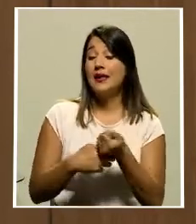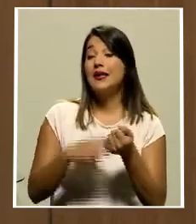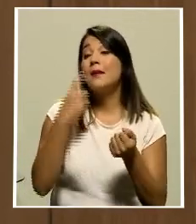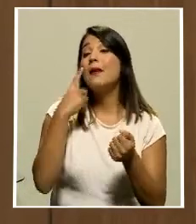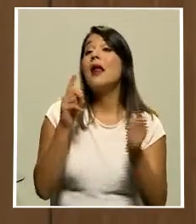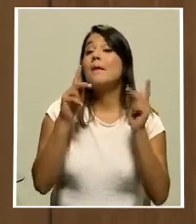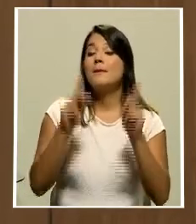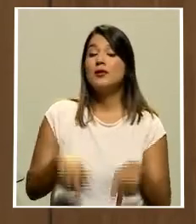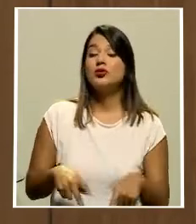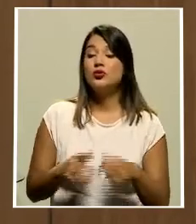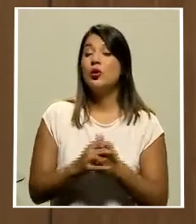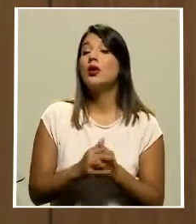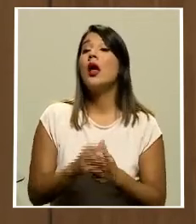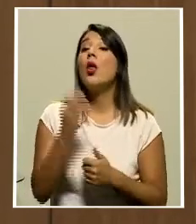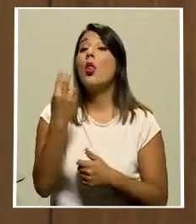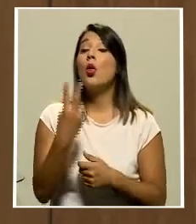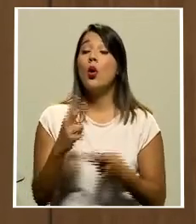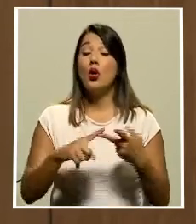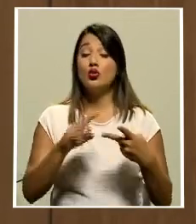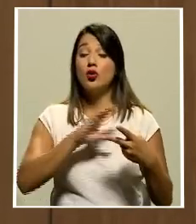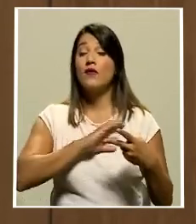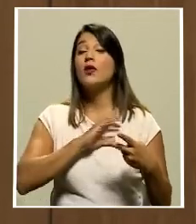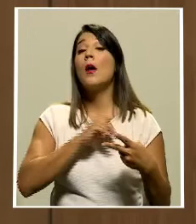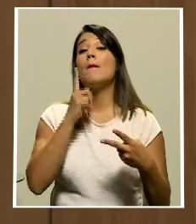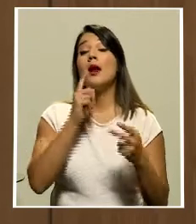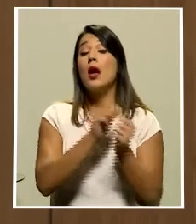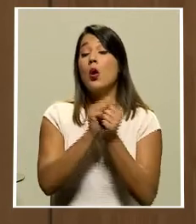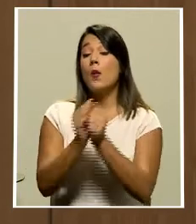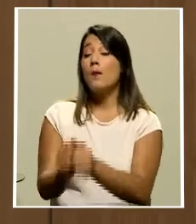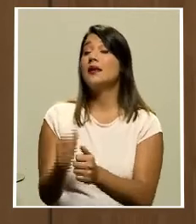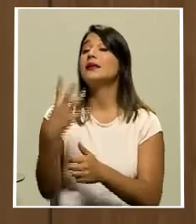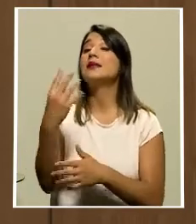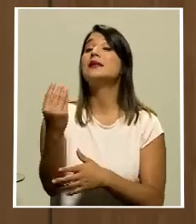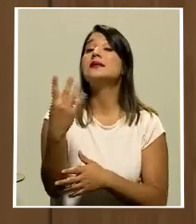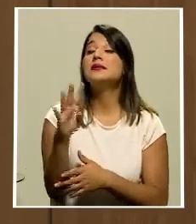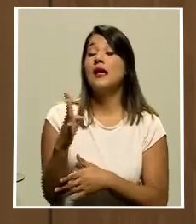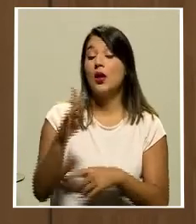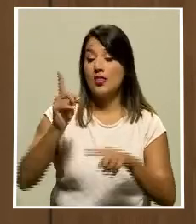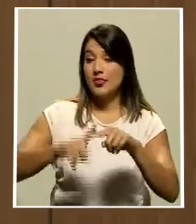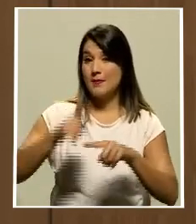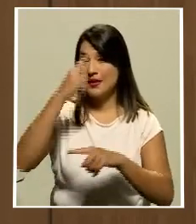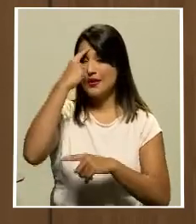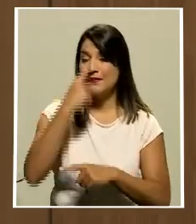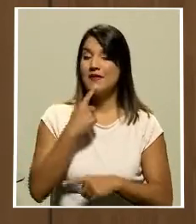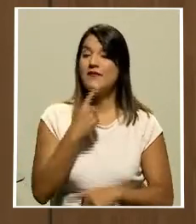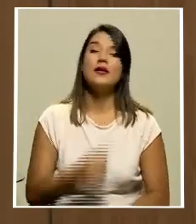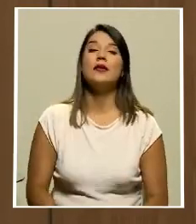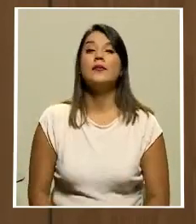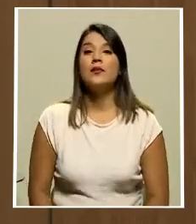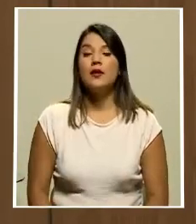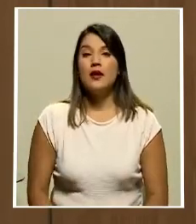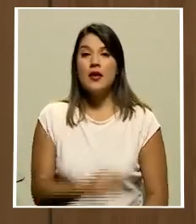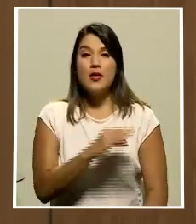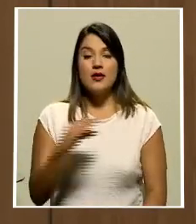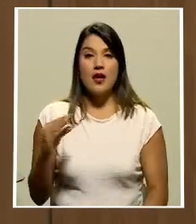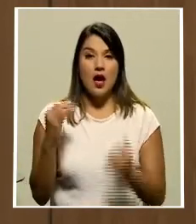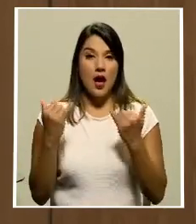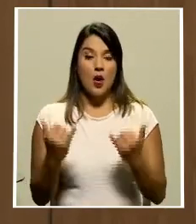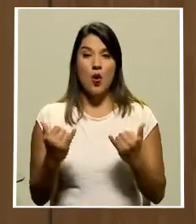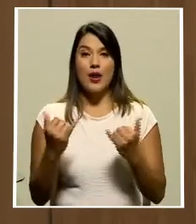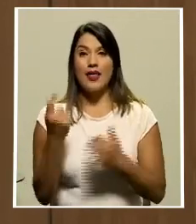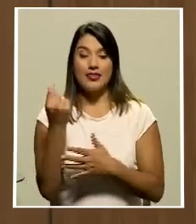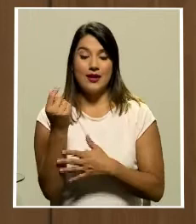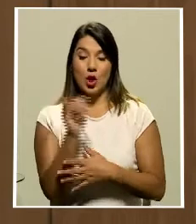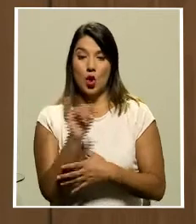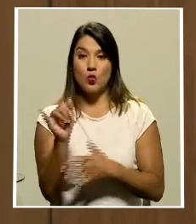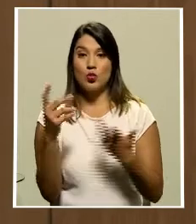vamos a deportar, a dos oficiales para que lo acompañen en la salida o más, depende del perfil del sujeto. Y ahorita, pues los recursos,